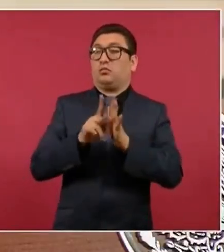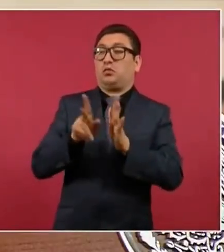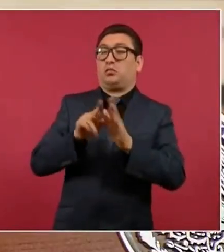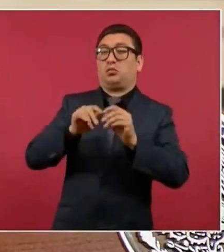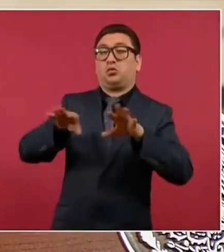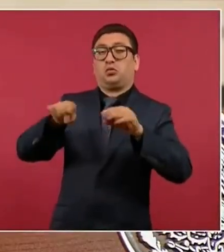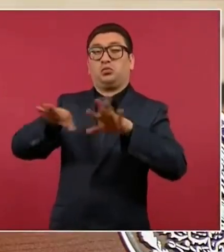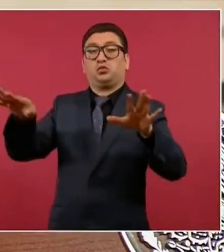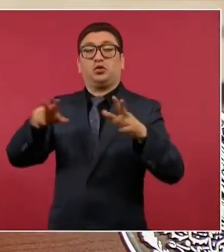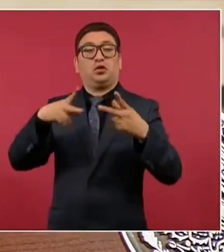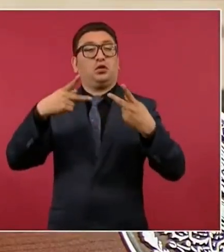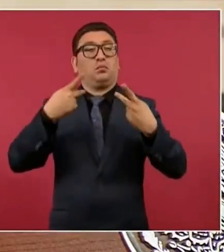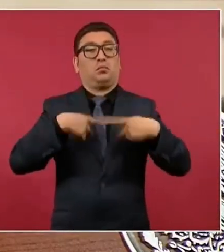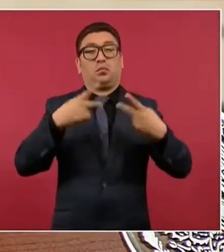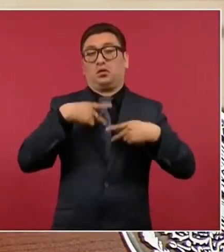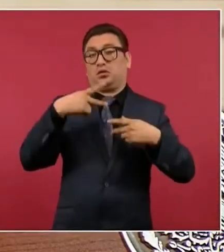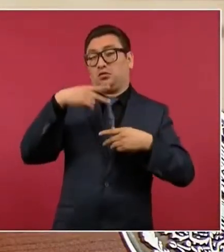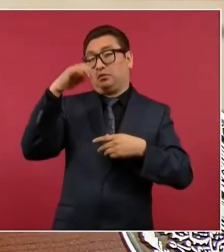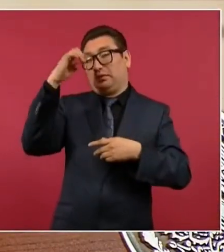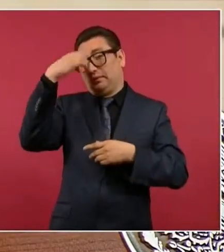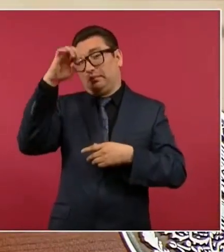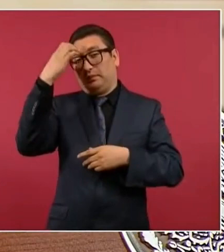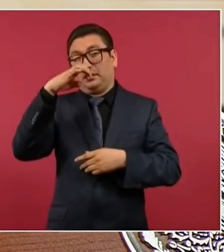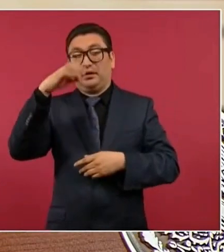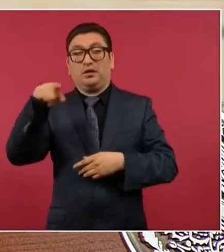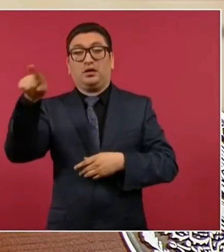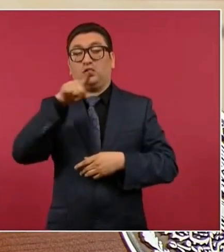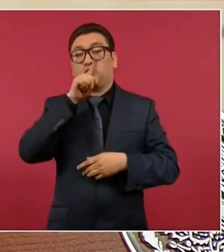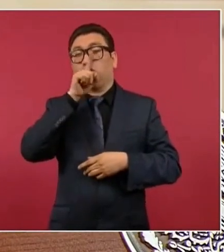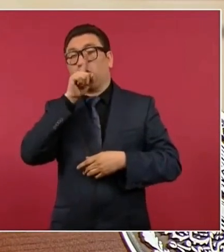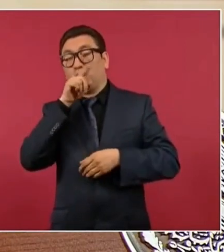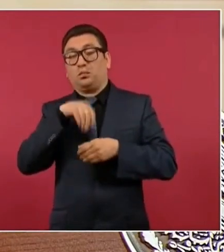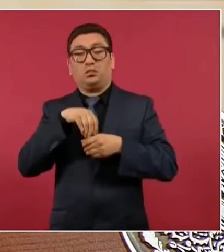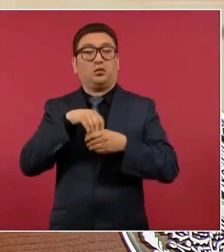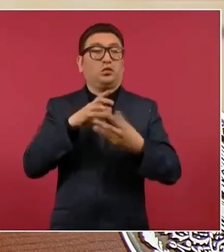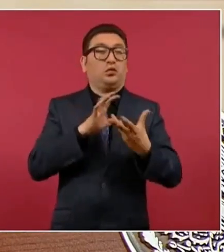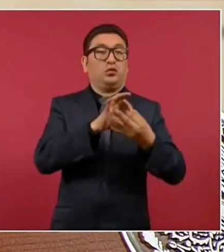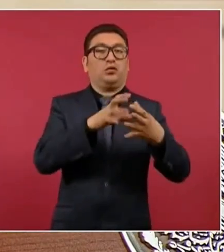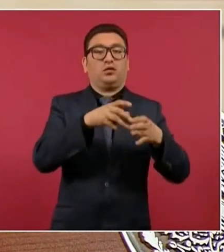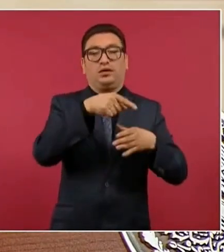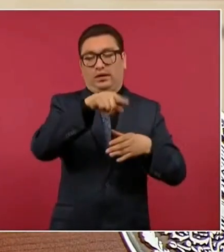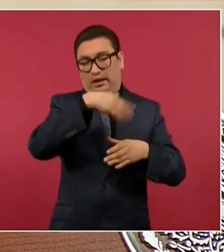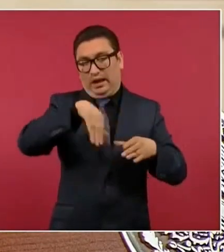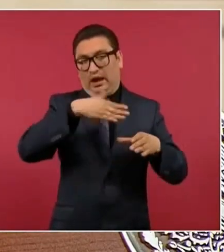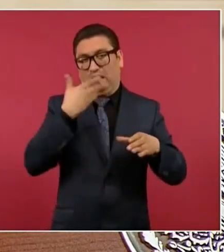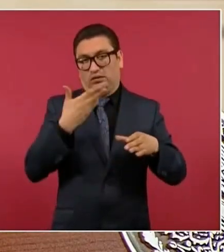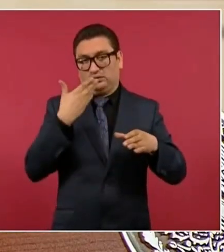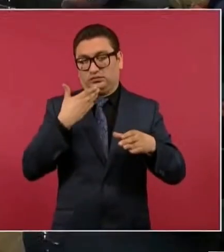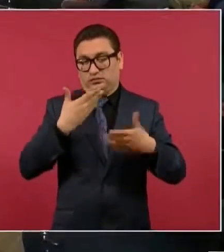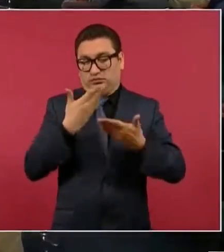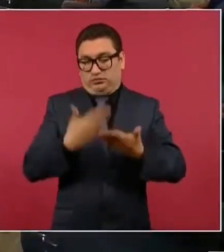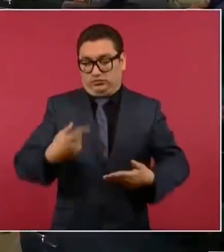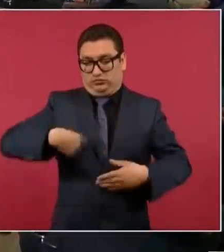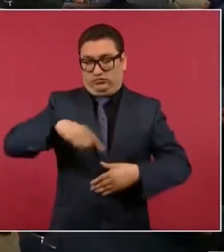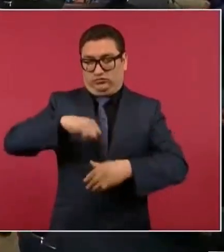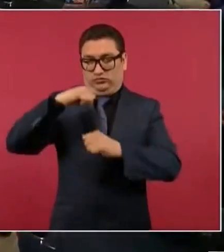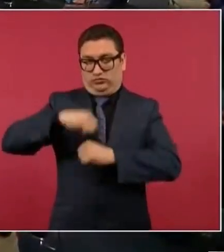intelectuales alcahuetes. Y están muy molestos con nosotros.